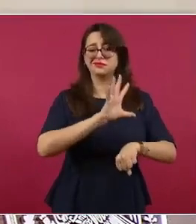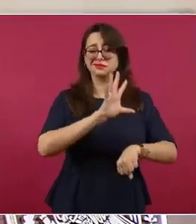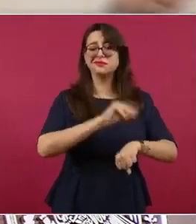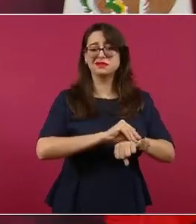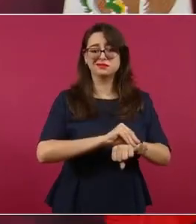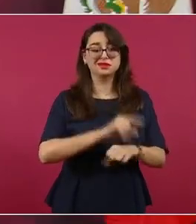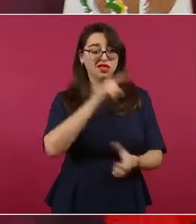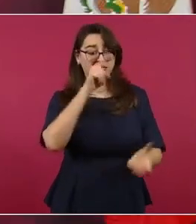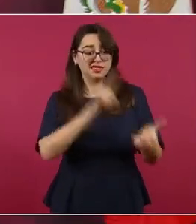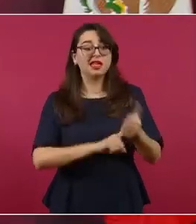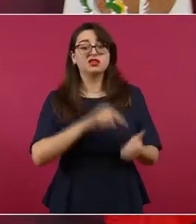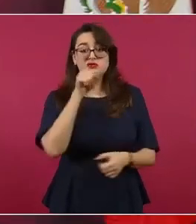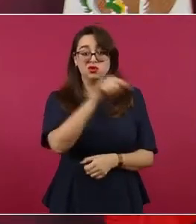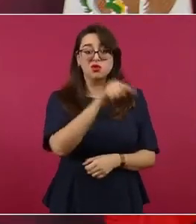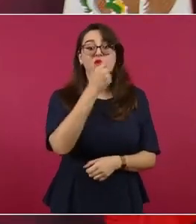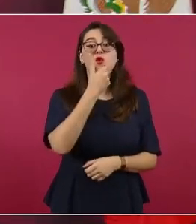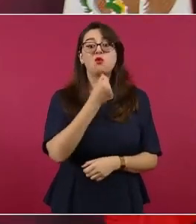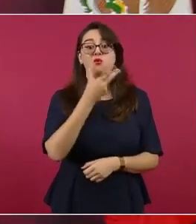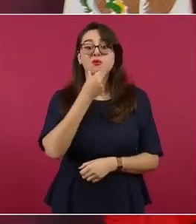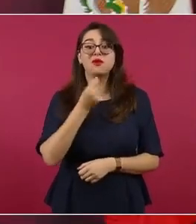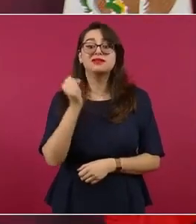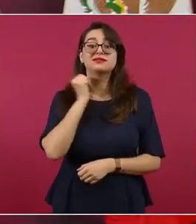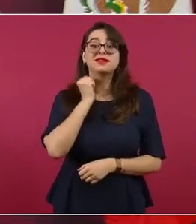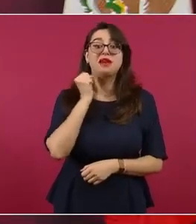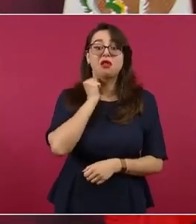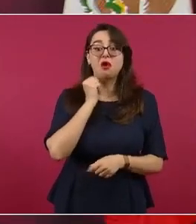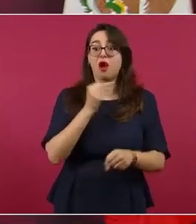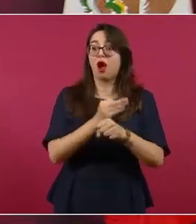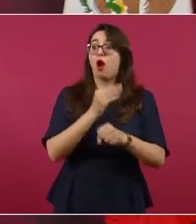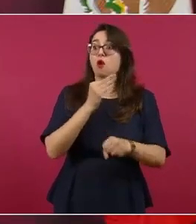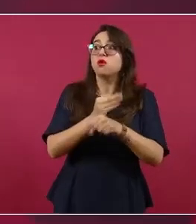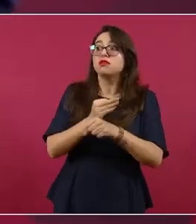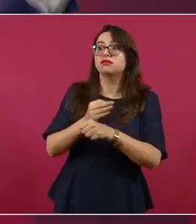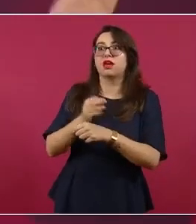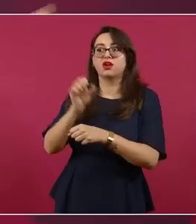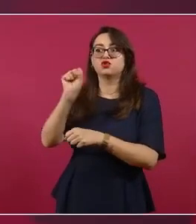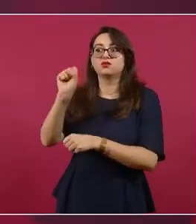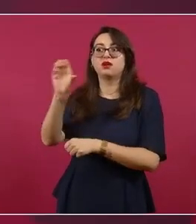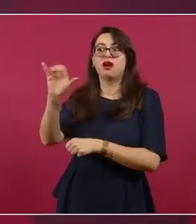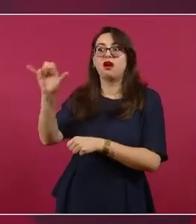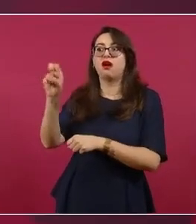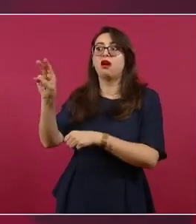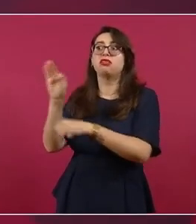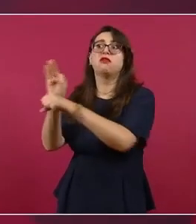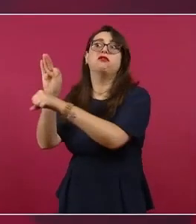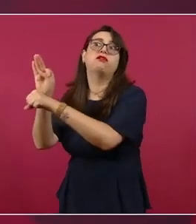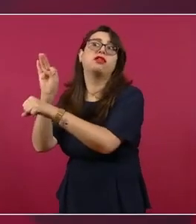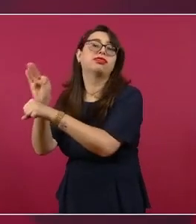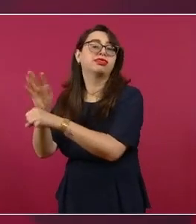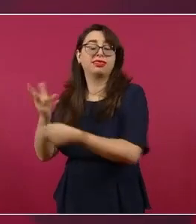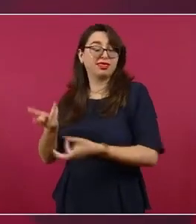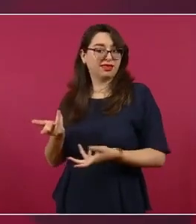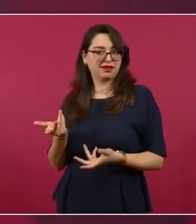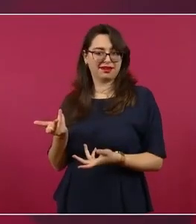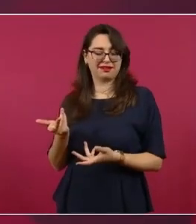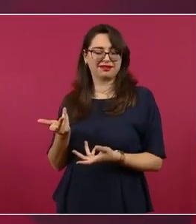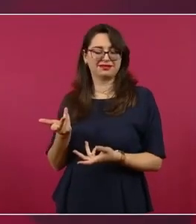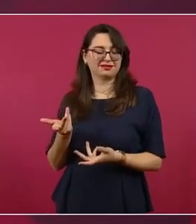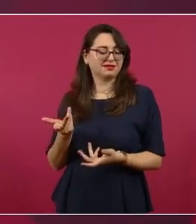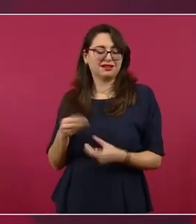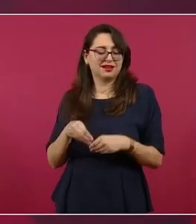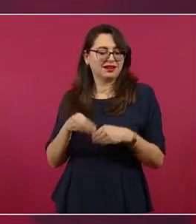este senador, que fue además también, como información para la gente,